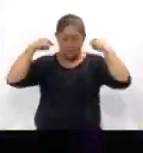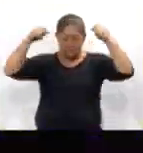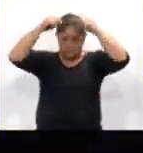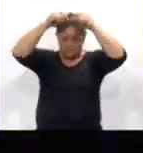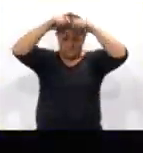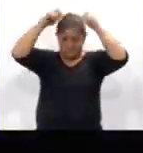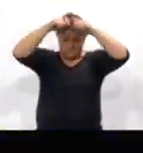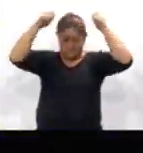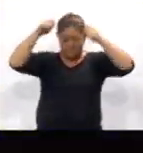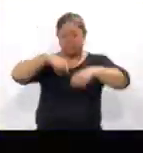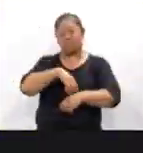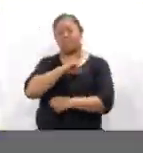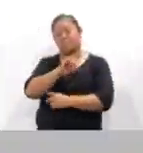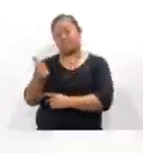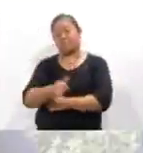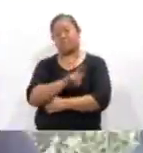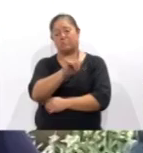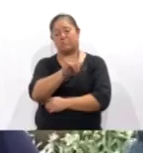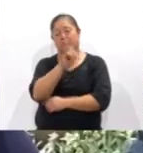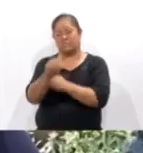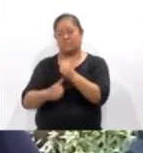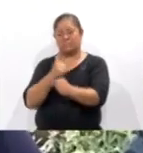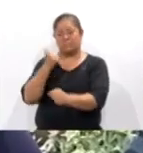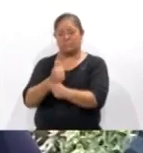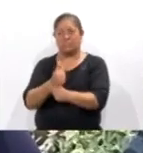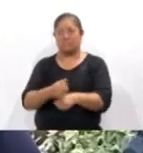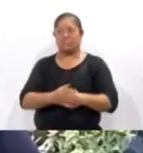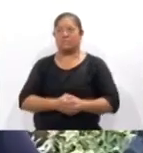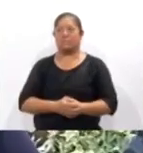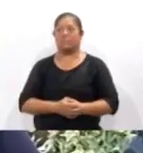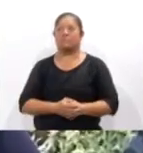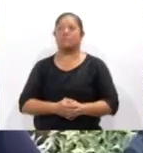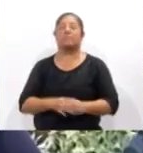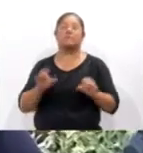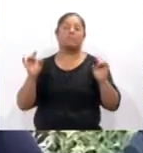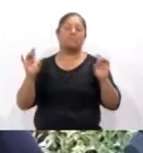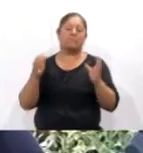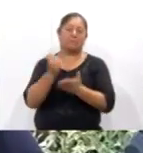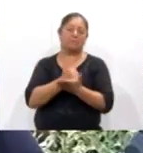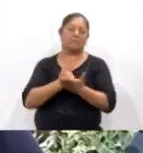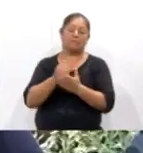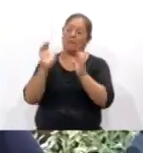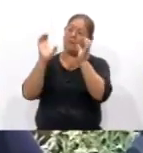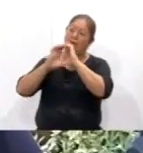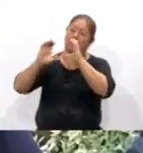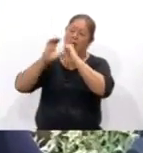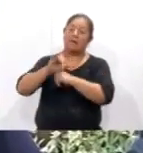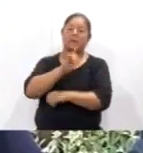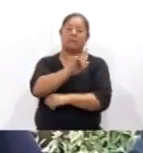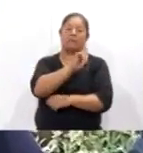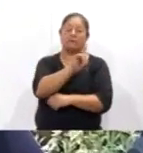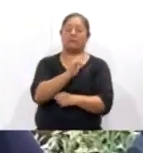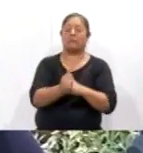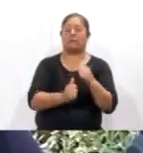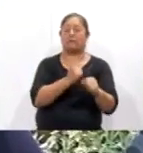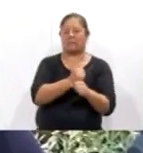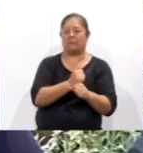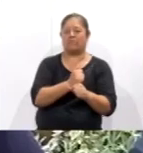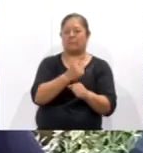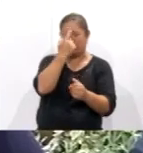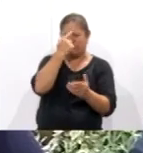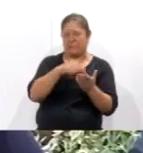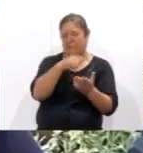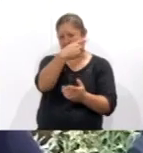de tu pelo y 17 años. De Los Ángeles Azules es la canción de 17 años, que es creo de ellos.